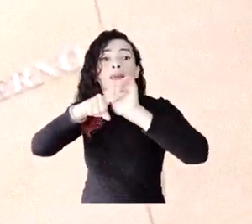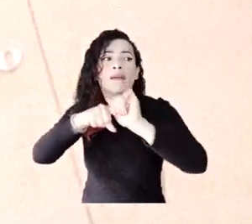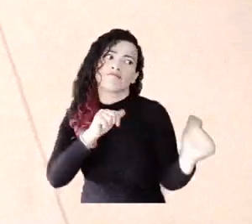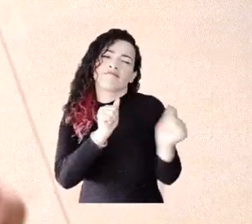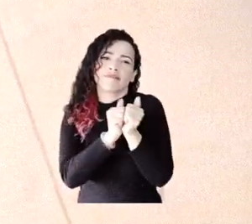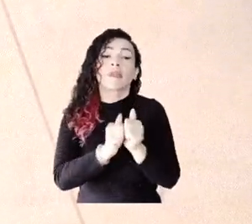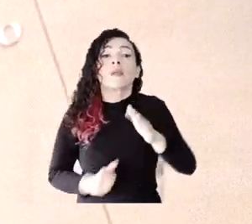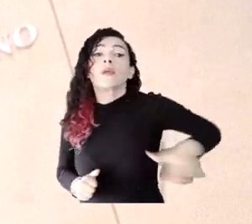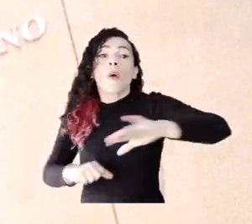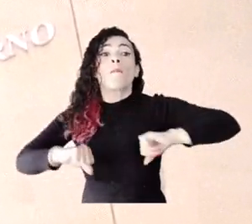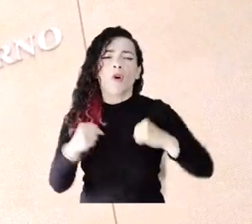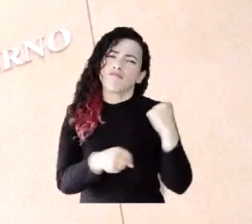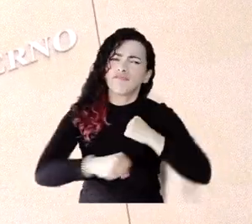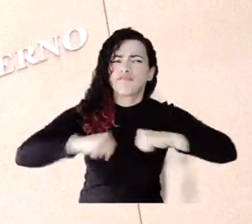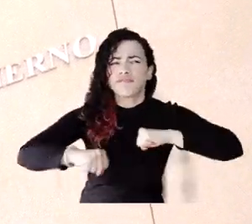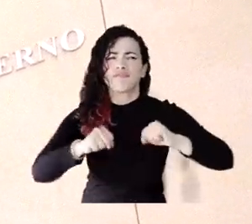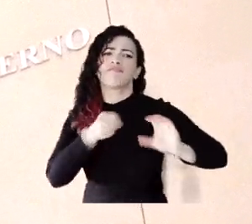ser una ciudad más incluyente.